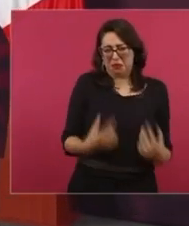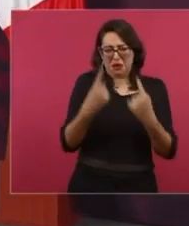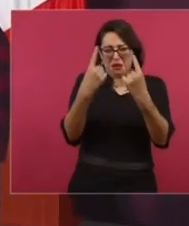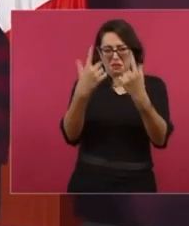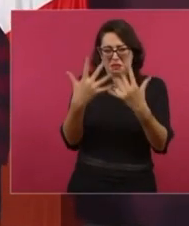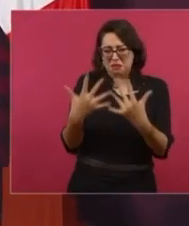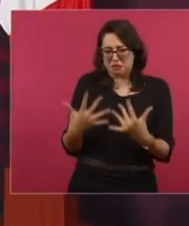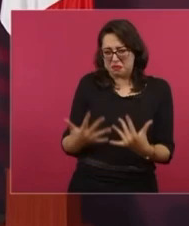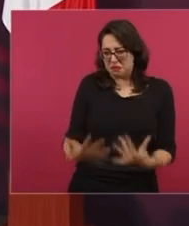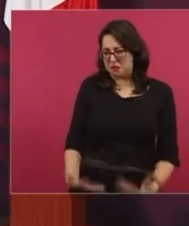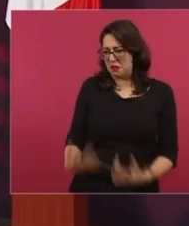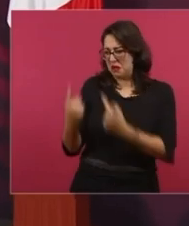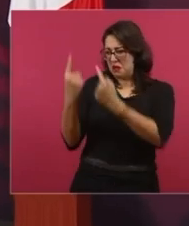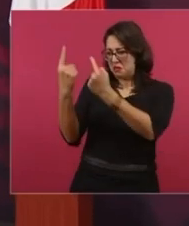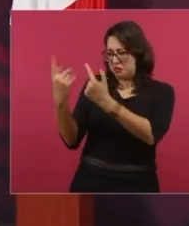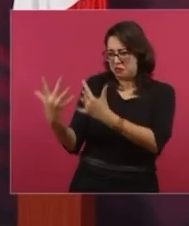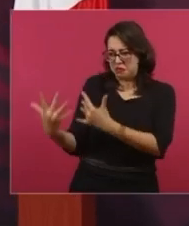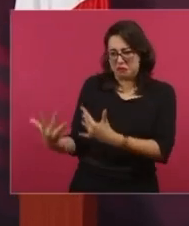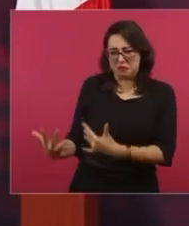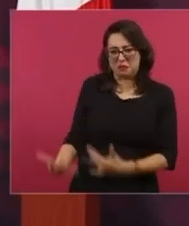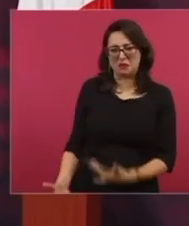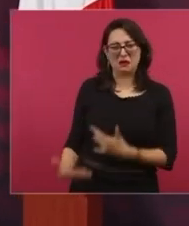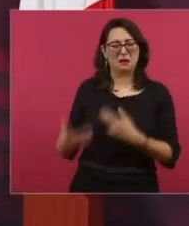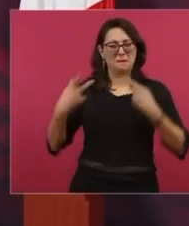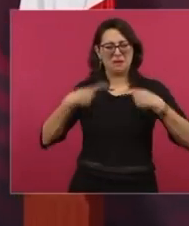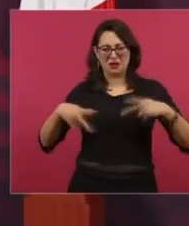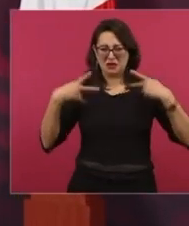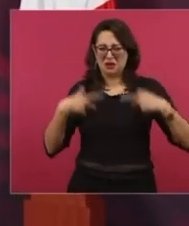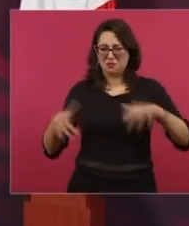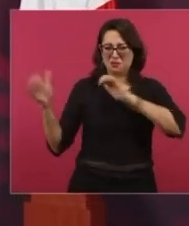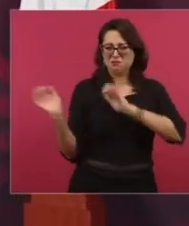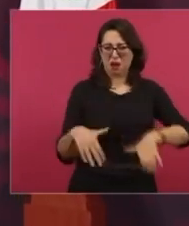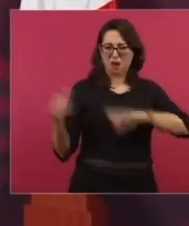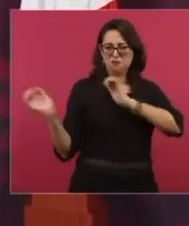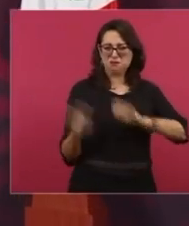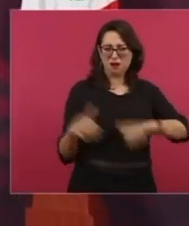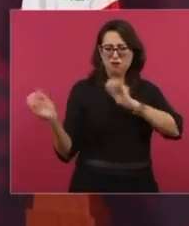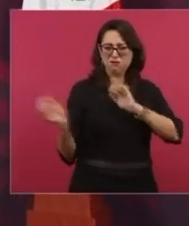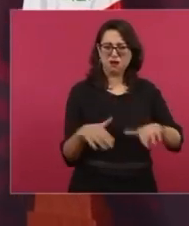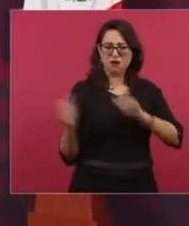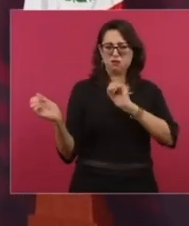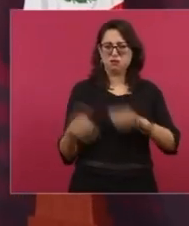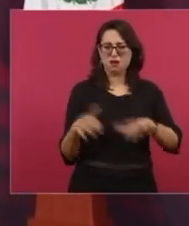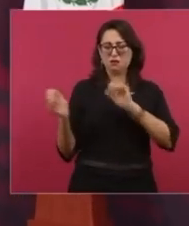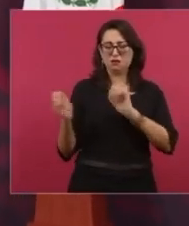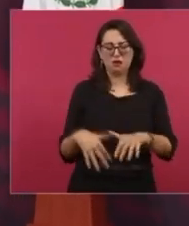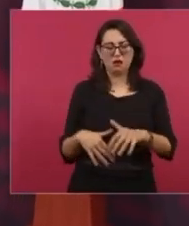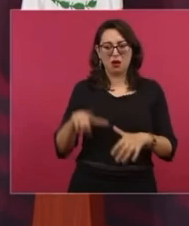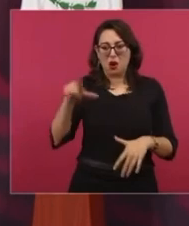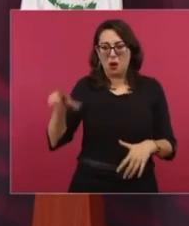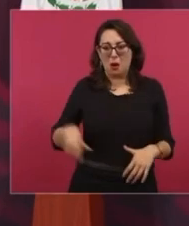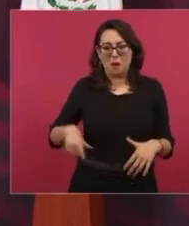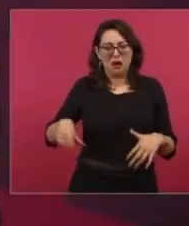es decir, el gobierno